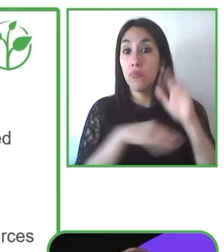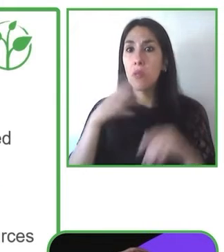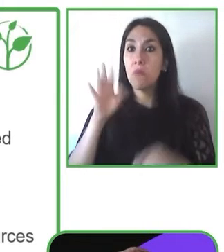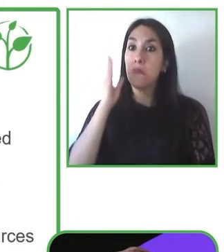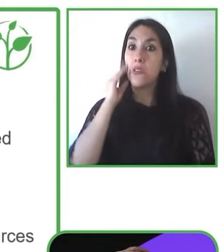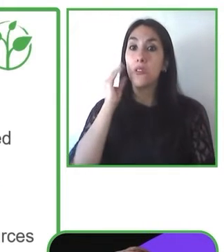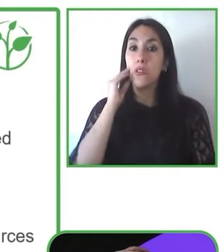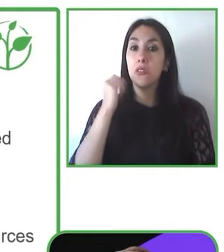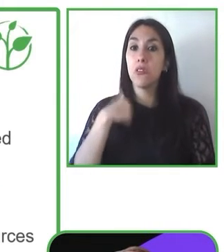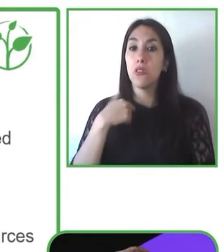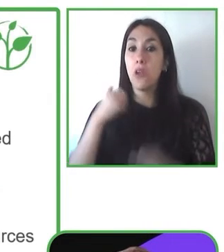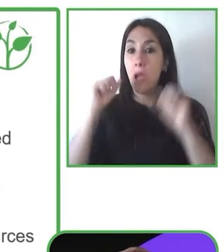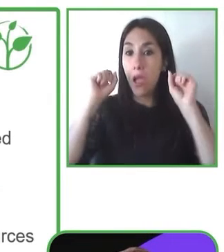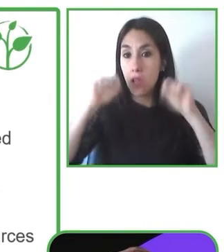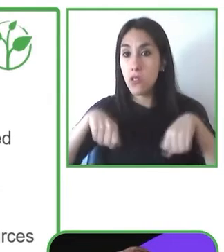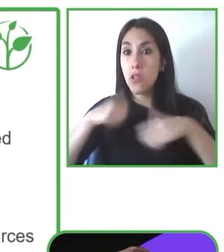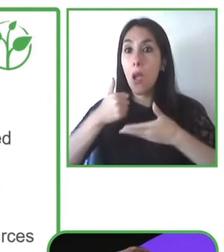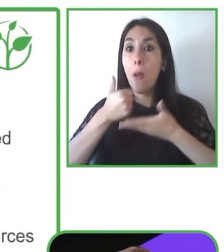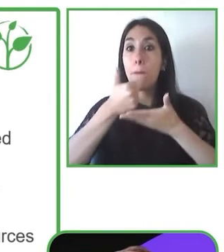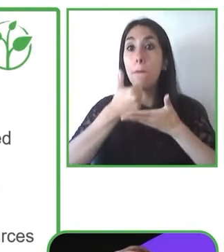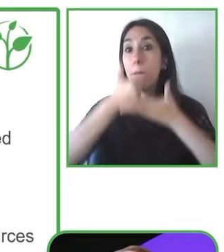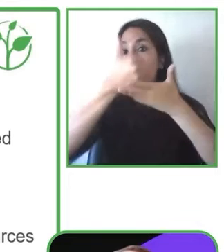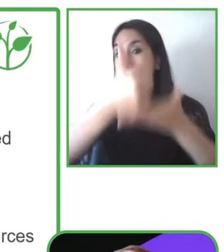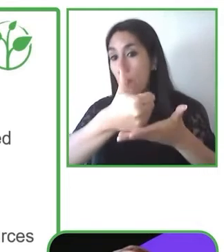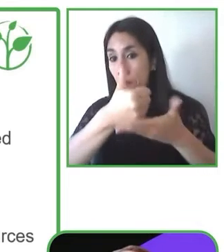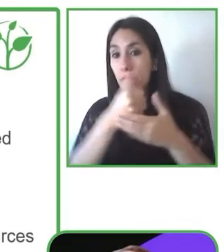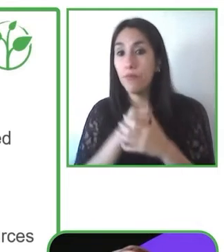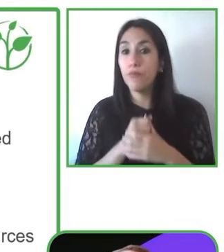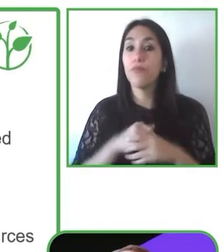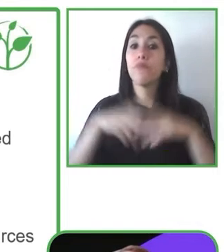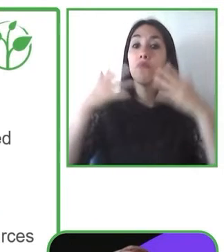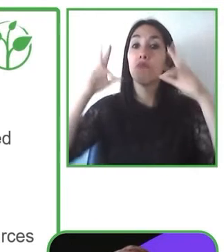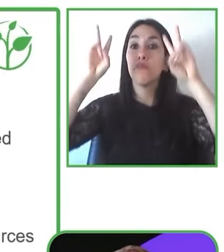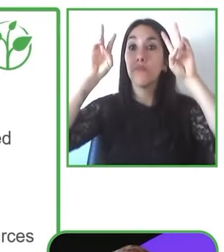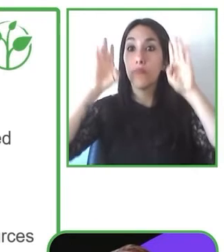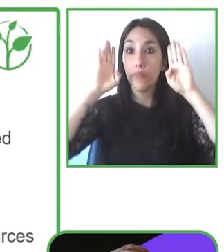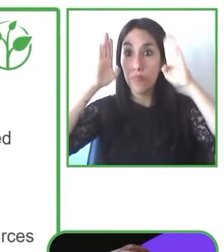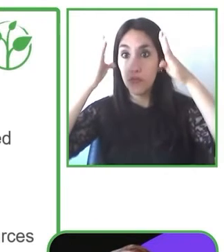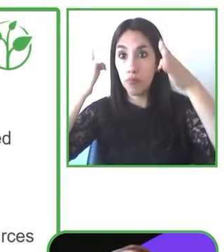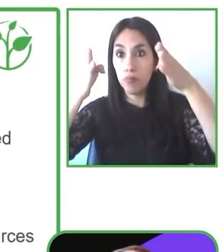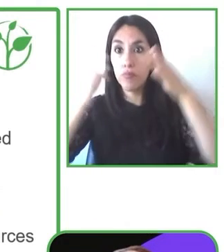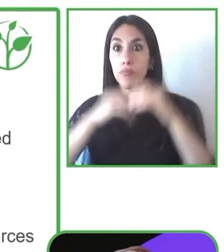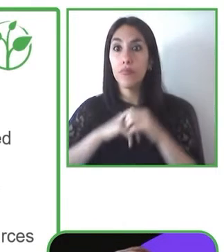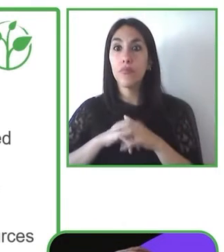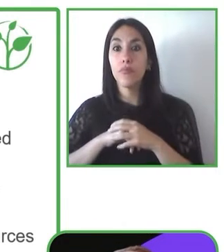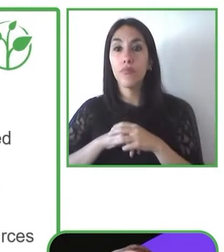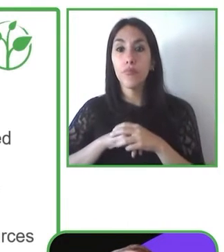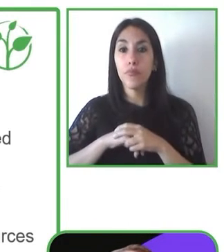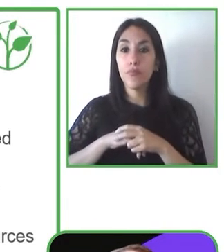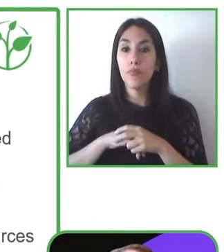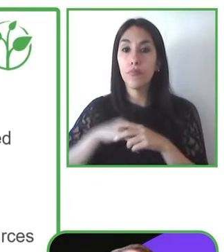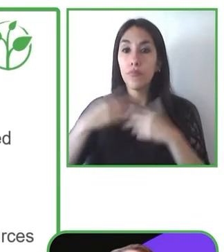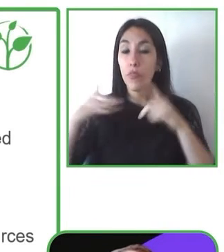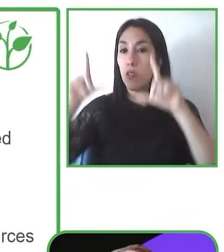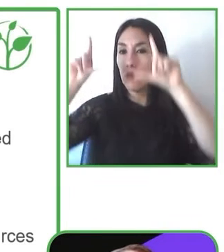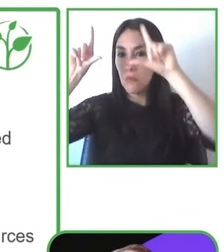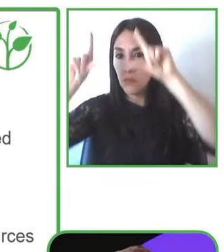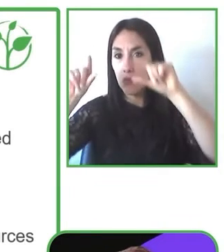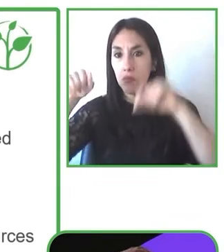el enfoque de descarbonización. Lo abordamos a través de diferentes áreas de negocio y ambiente